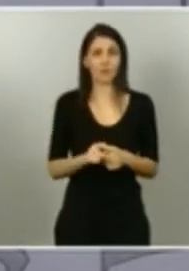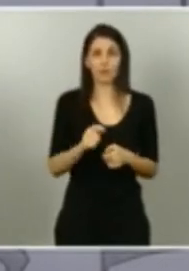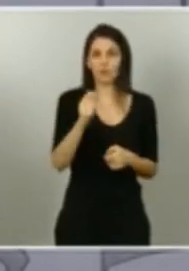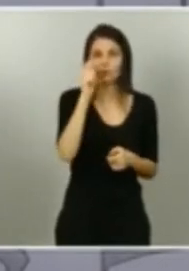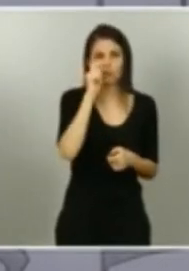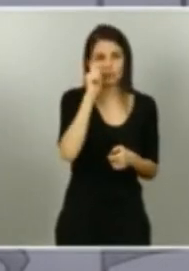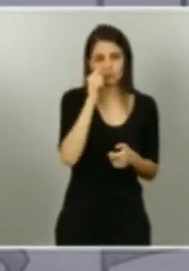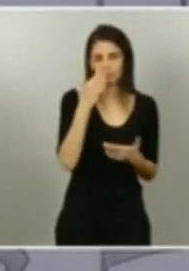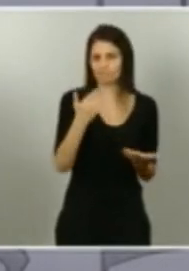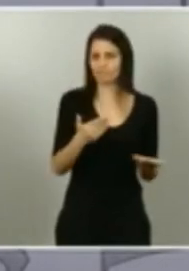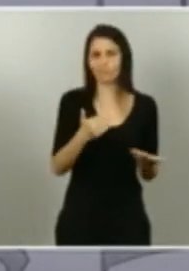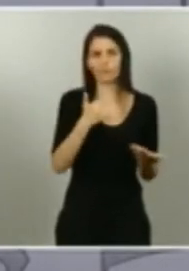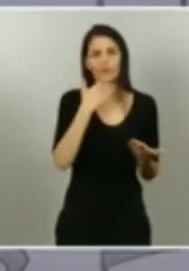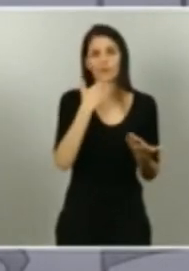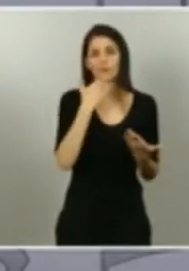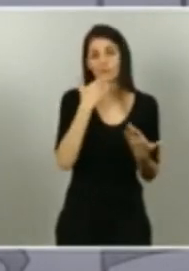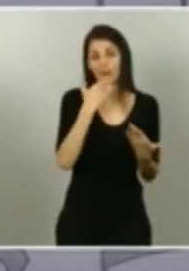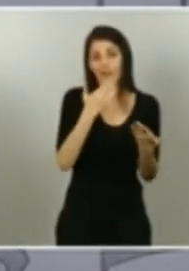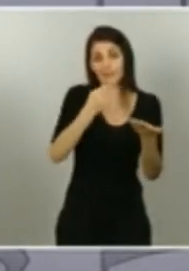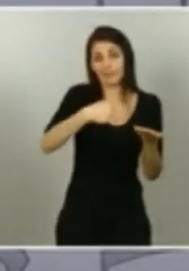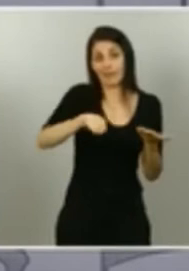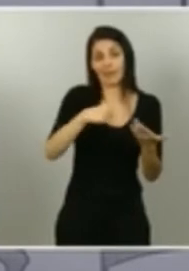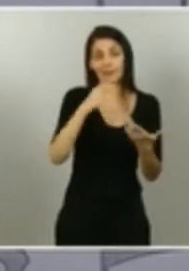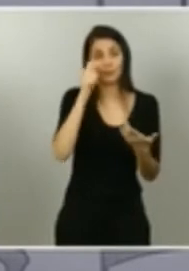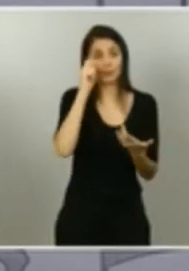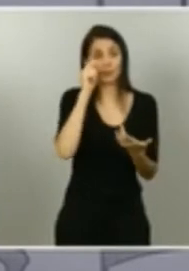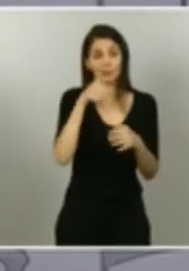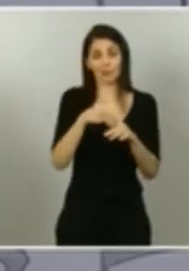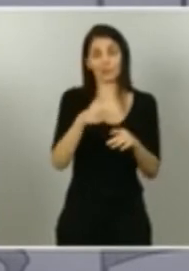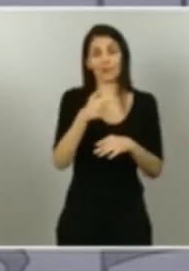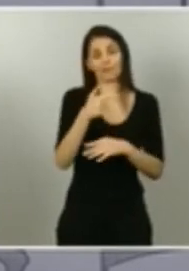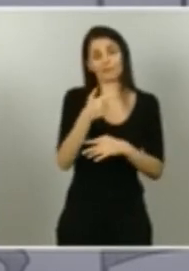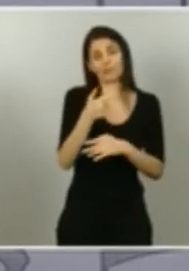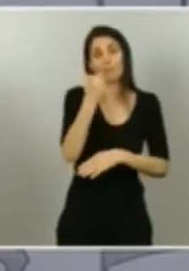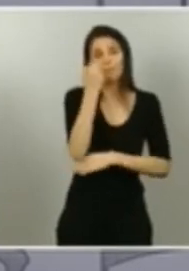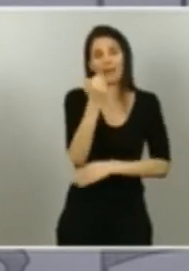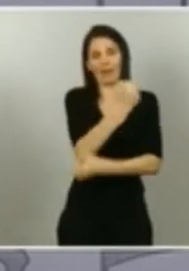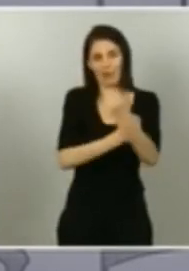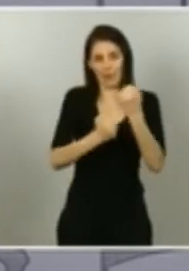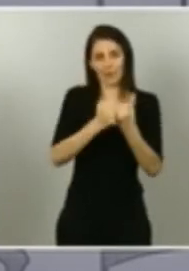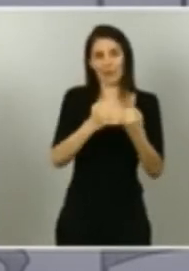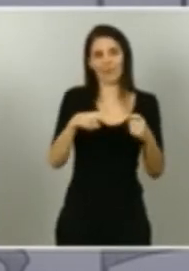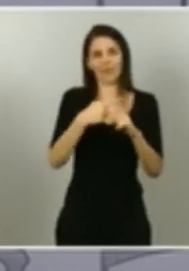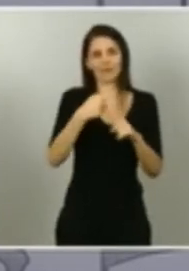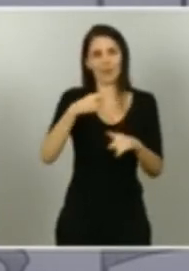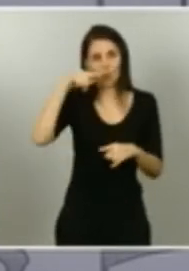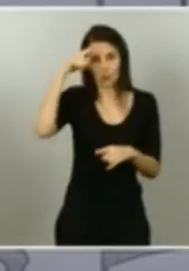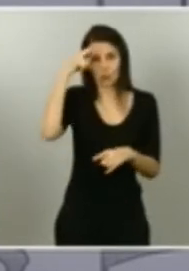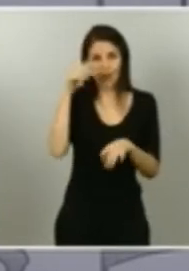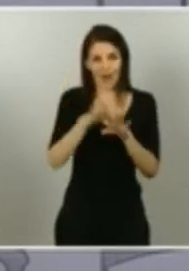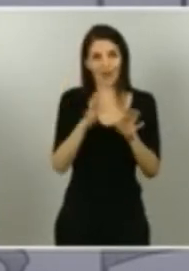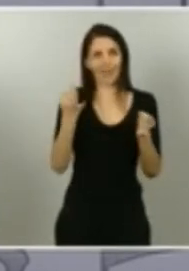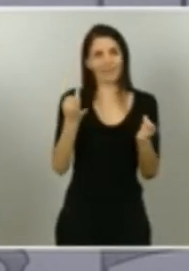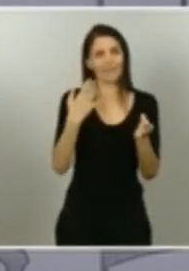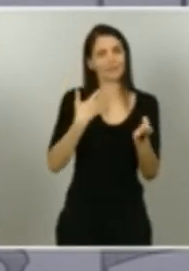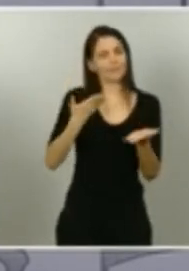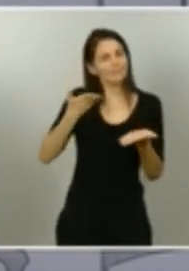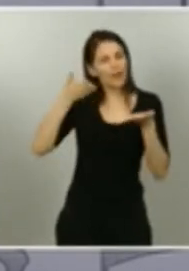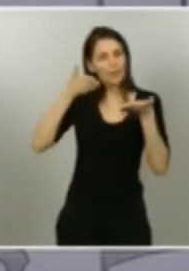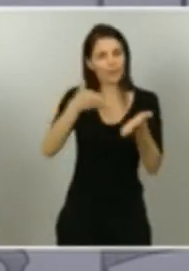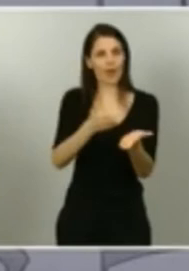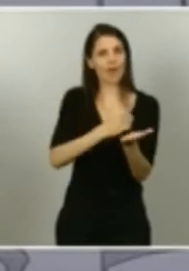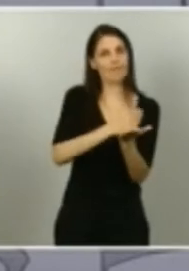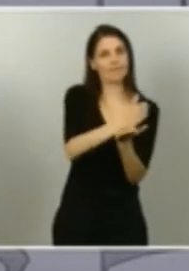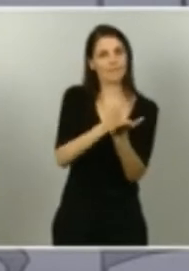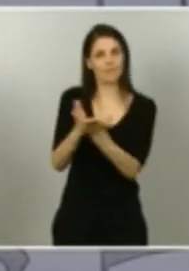empleo y el relanzamiento del turismo debe ser inmediato y debe proyectarse en una doble dimensión en primer lugar la nacional y en segundo